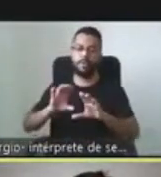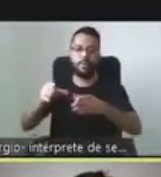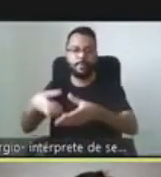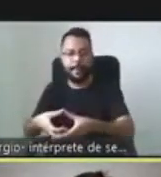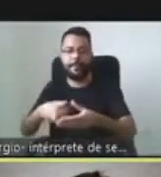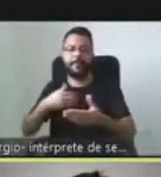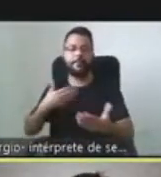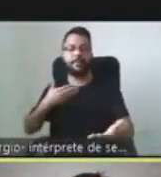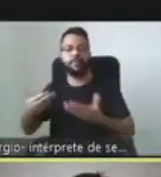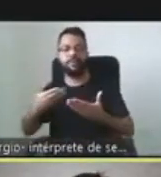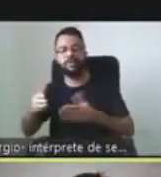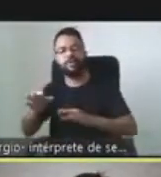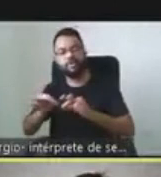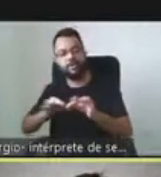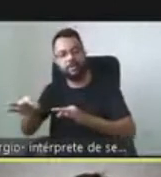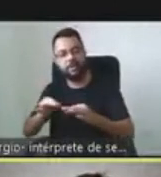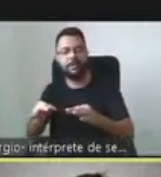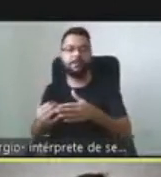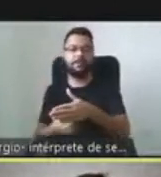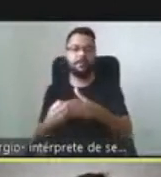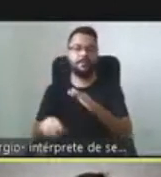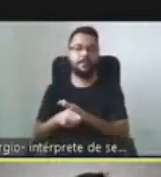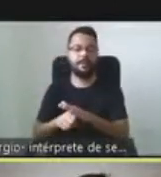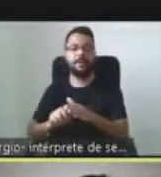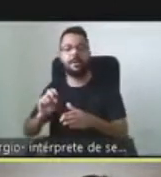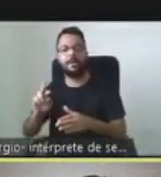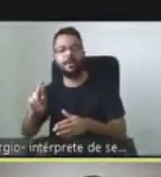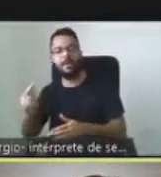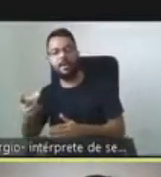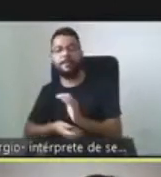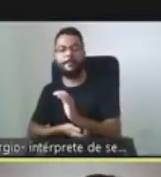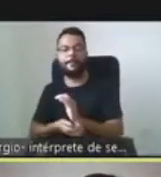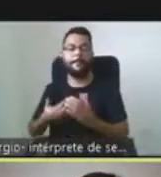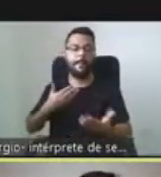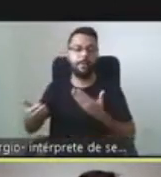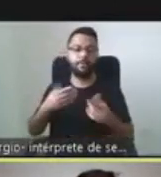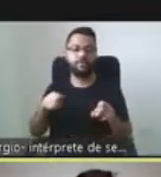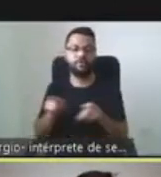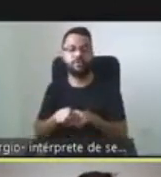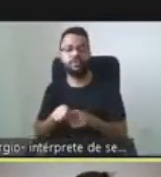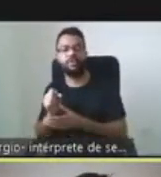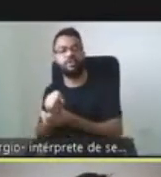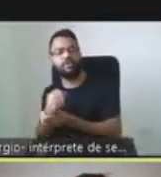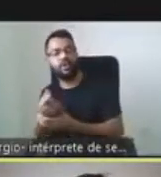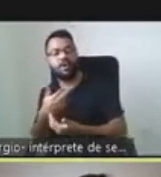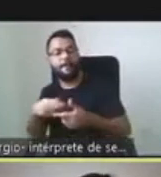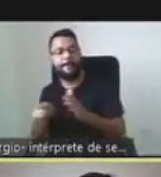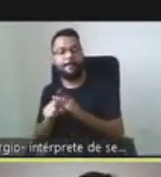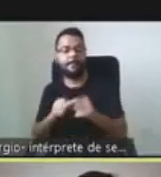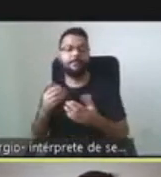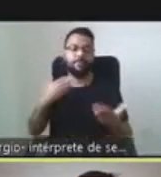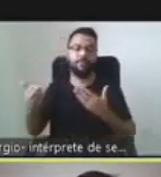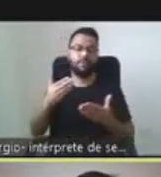comunitaria o en el área organizacional, en recursos humanos, quienes trabajan con la parte ergonómica y también la